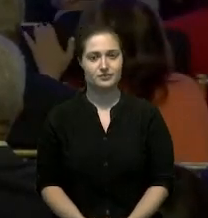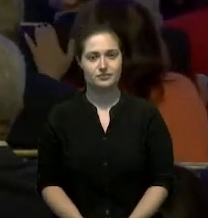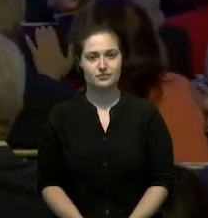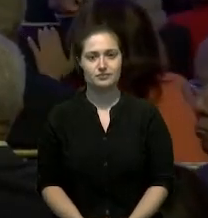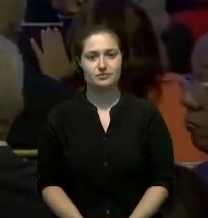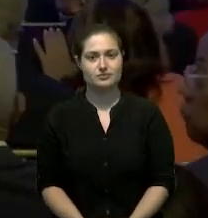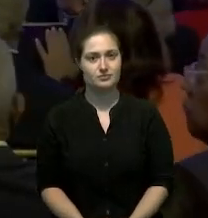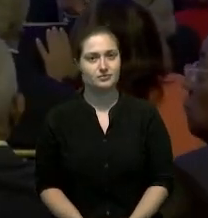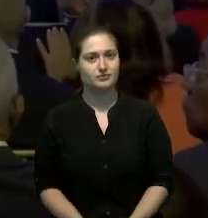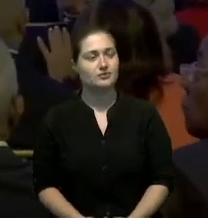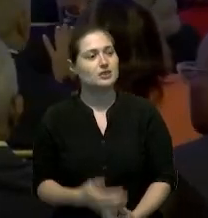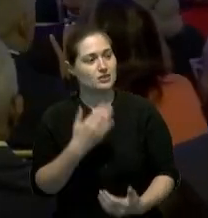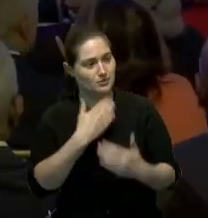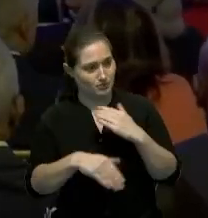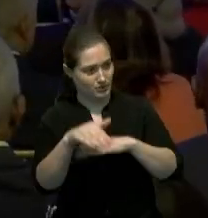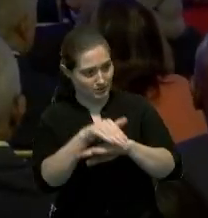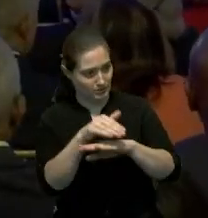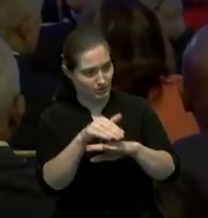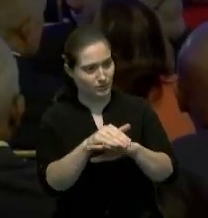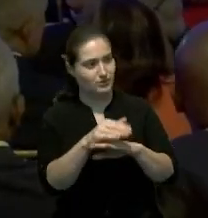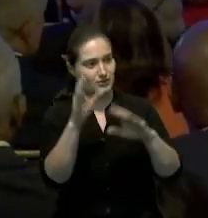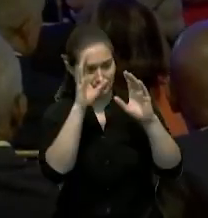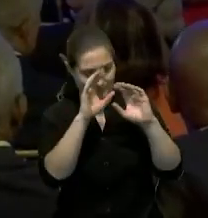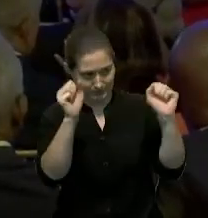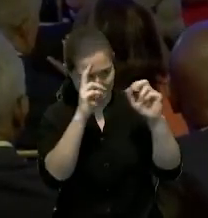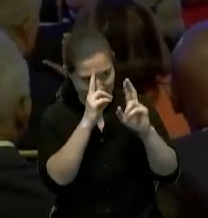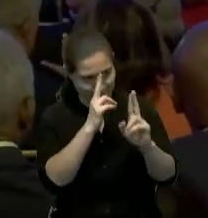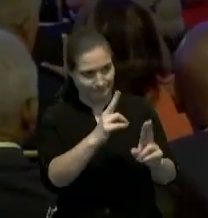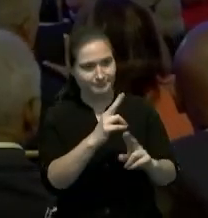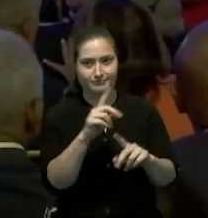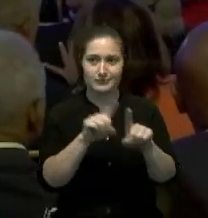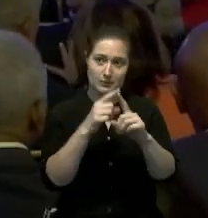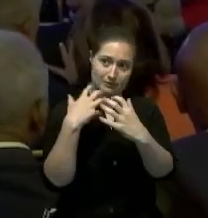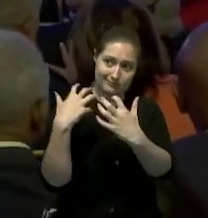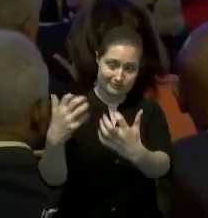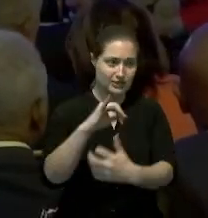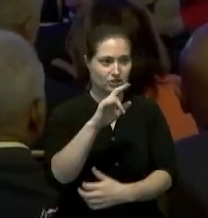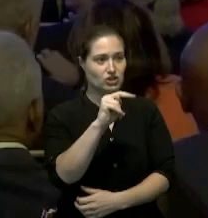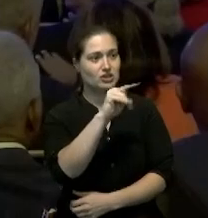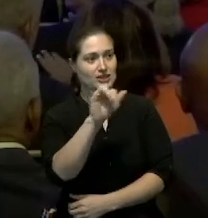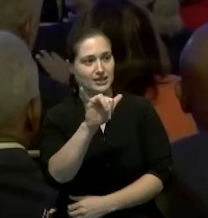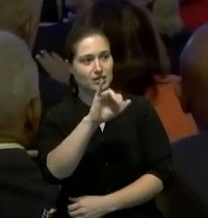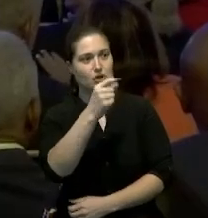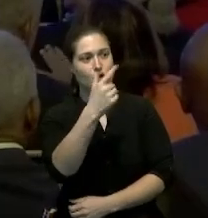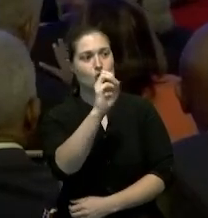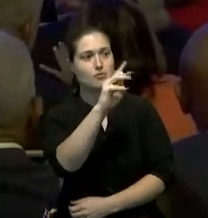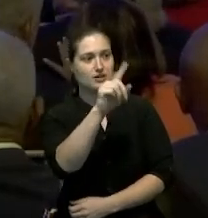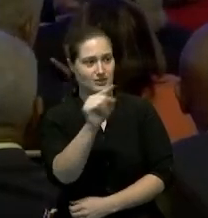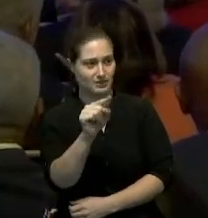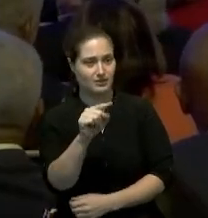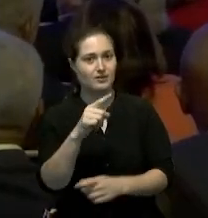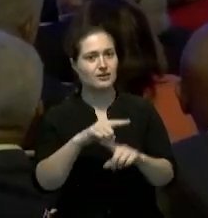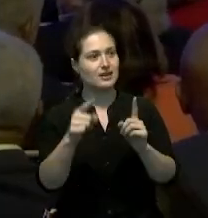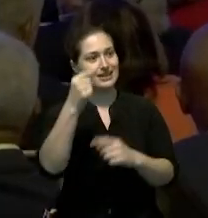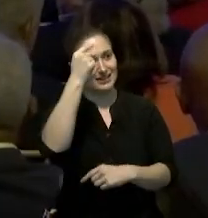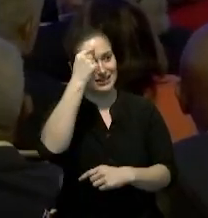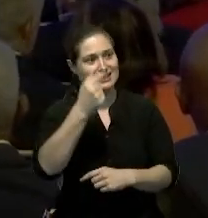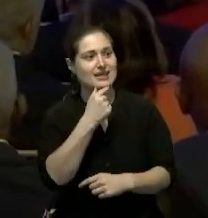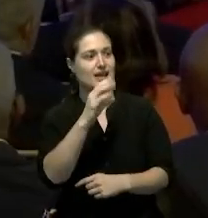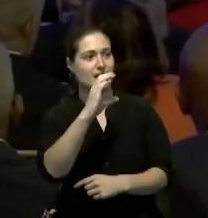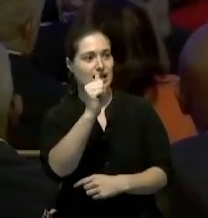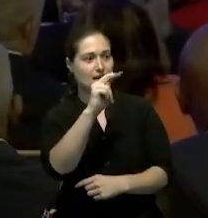muy buenas noches señor presidente y a toda la audiencia Jenny Gómez de Somos de Quisqueya Canal América